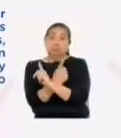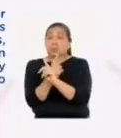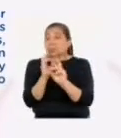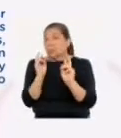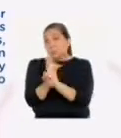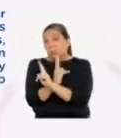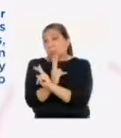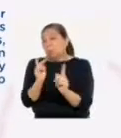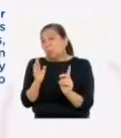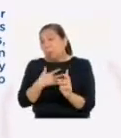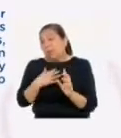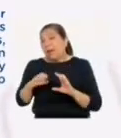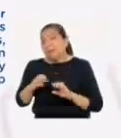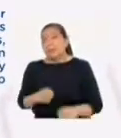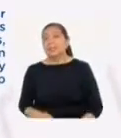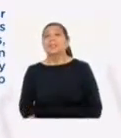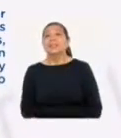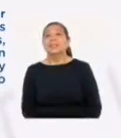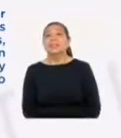siempre intercalados.